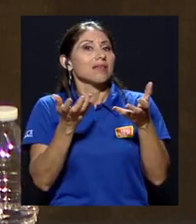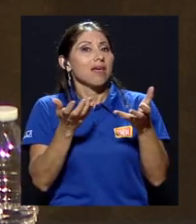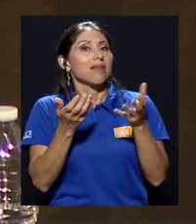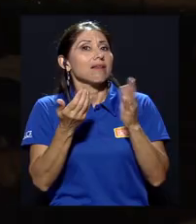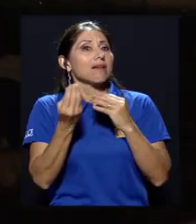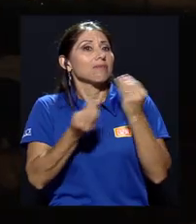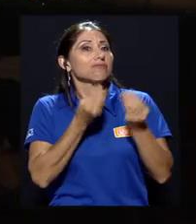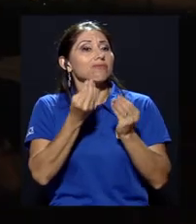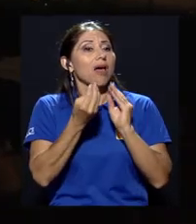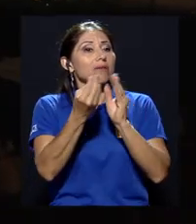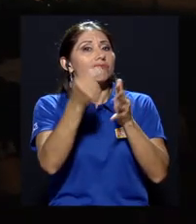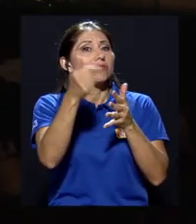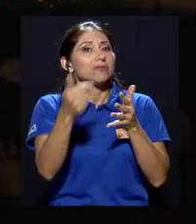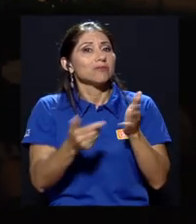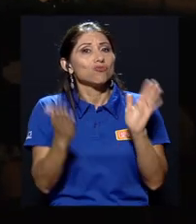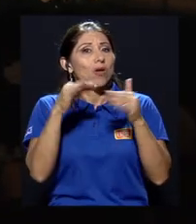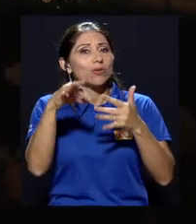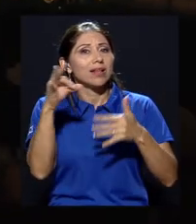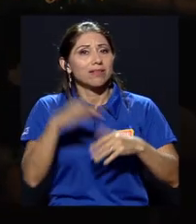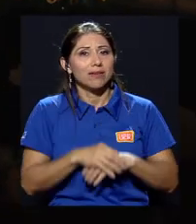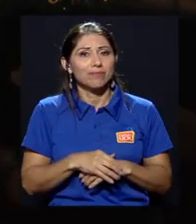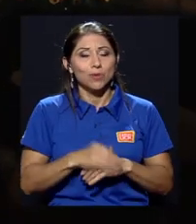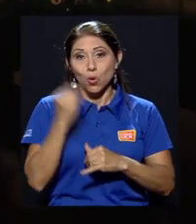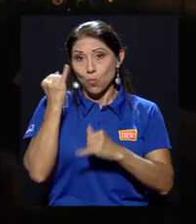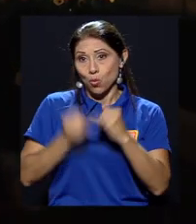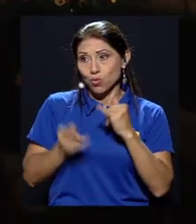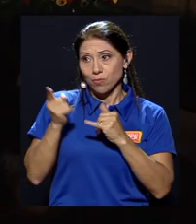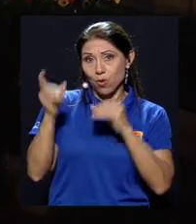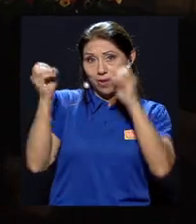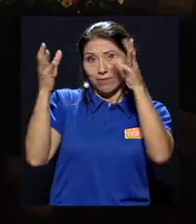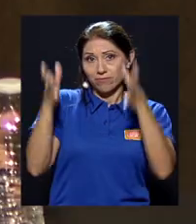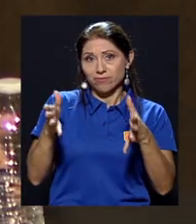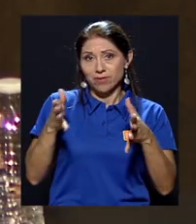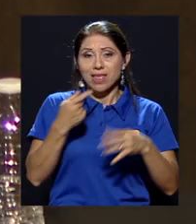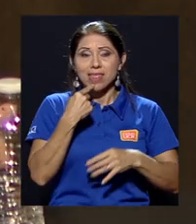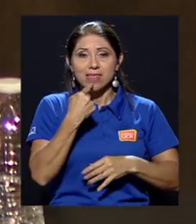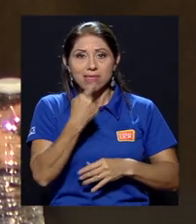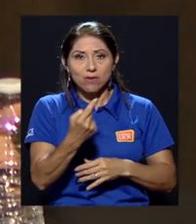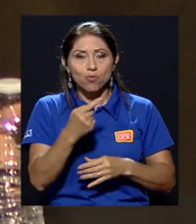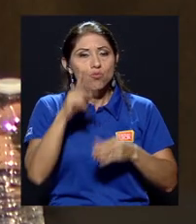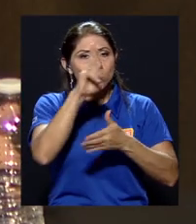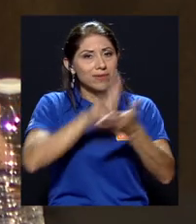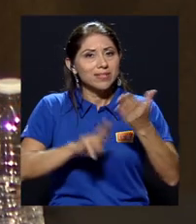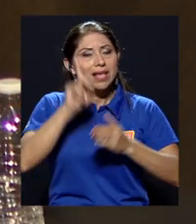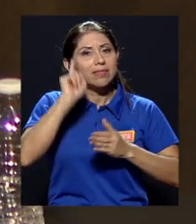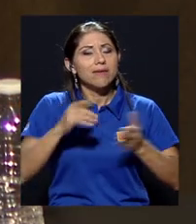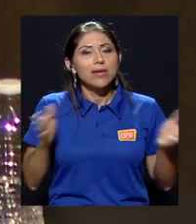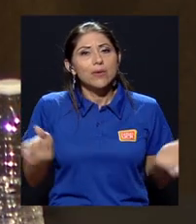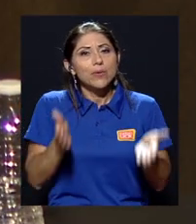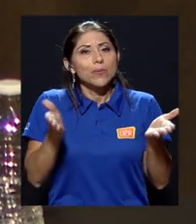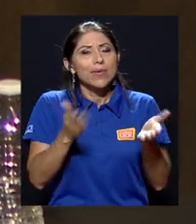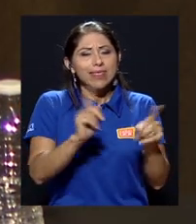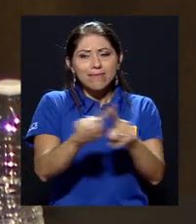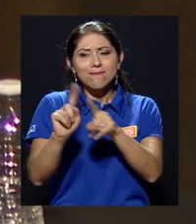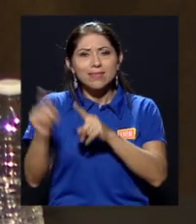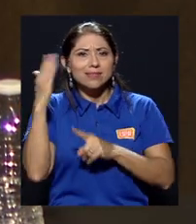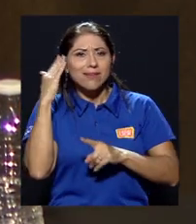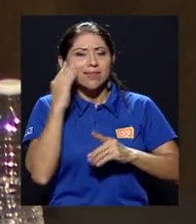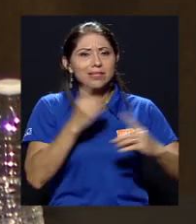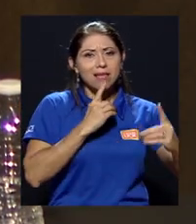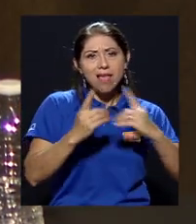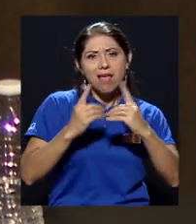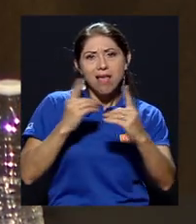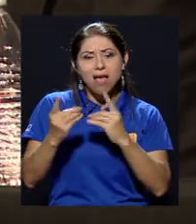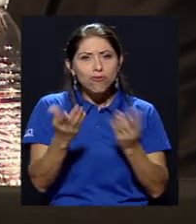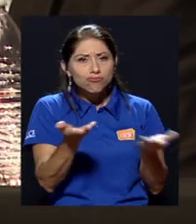alternativa. Por último, el académico recalcó que la universidad debe propiciar el diálogo de saberes, validando